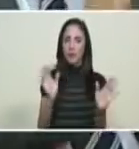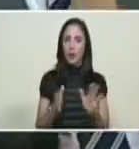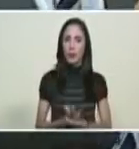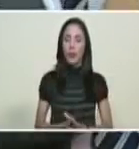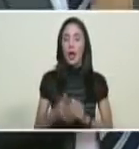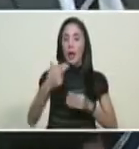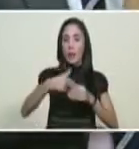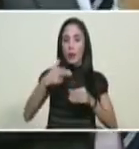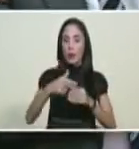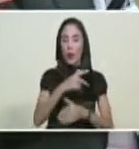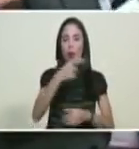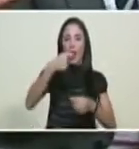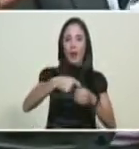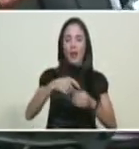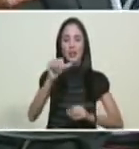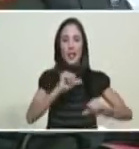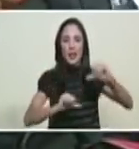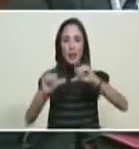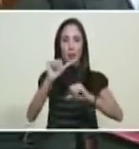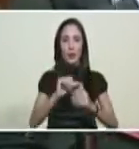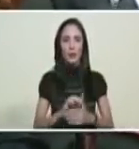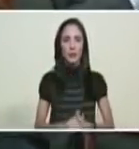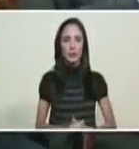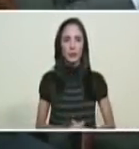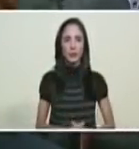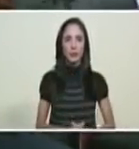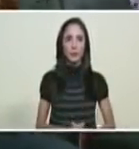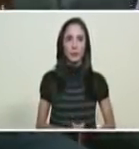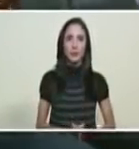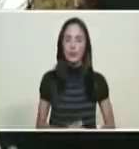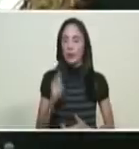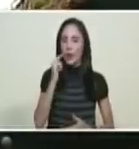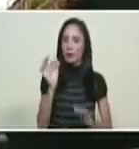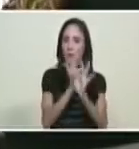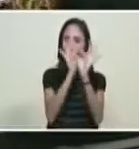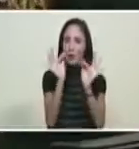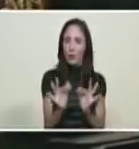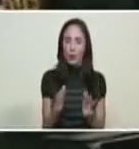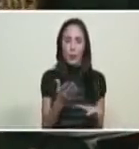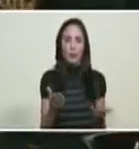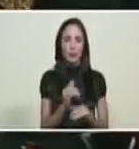petróleo, el gas y la petroquímica tienen el poder suficiente.